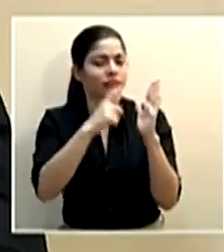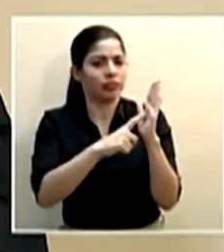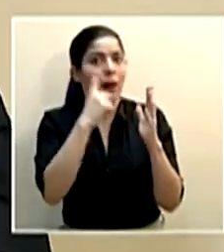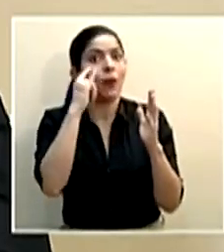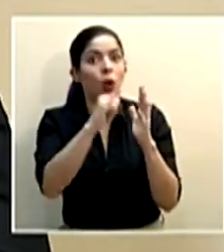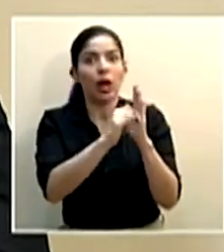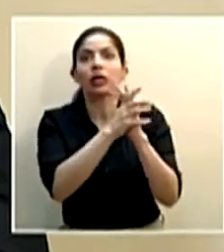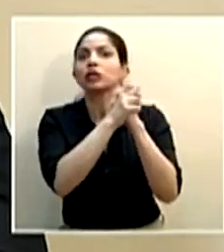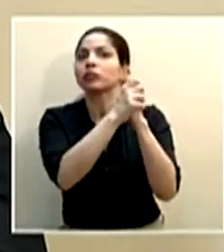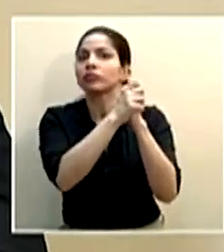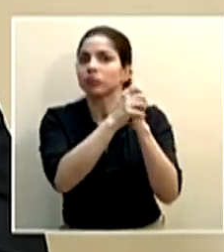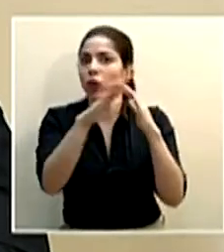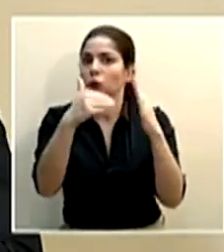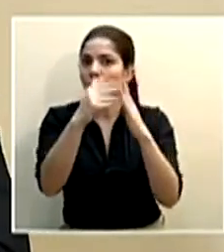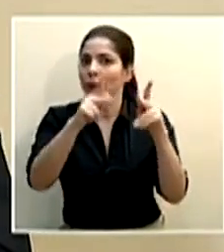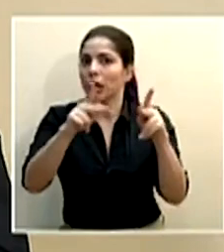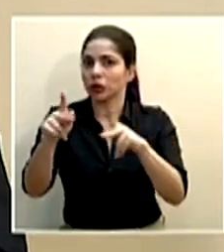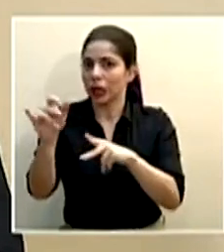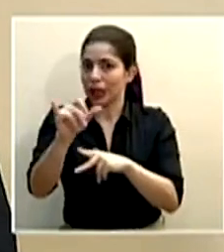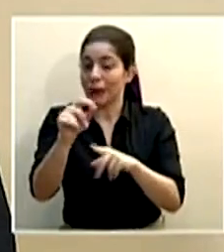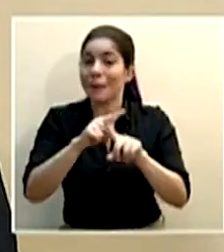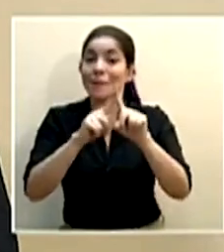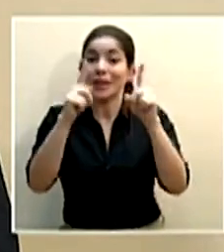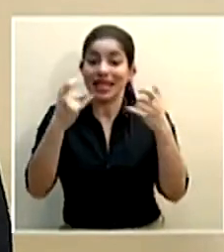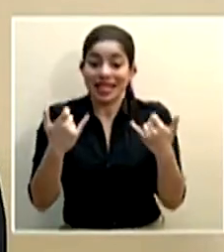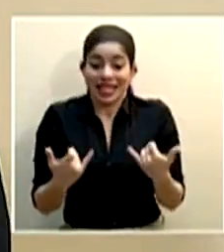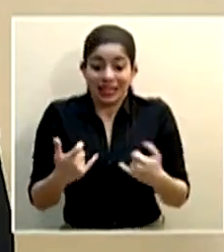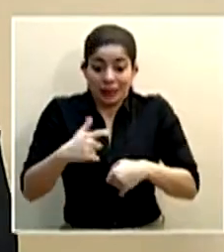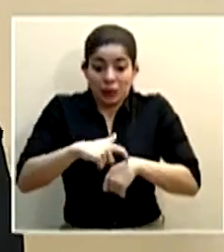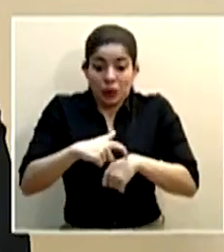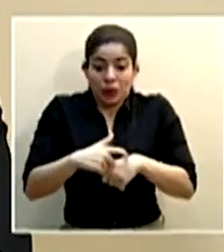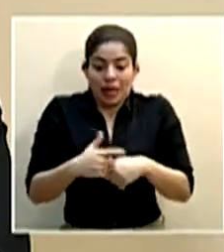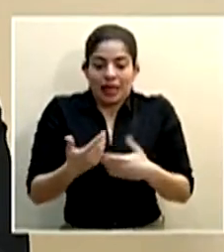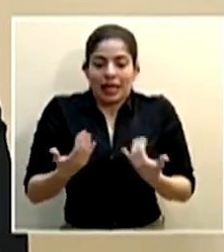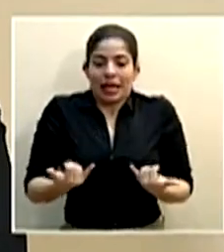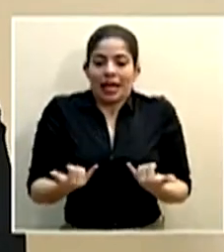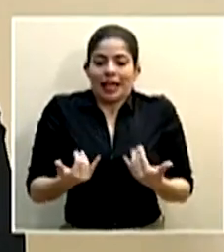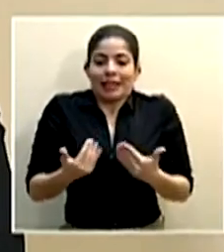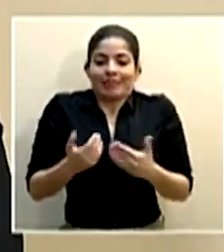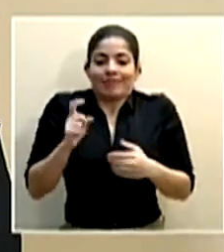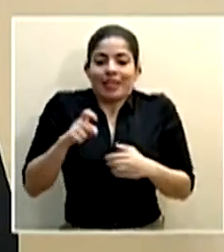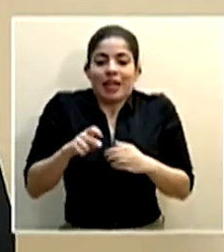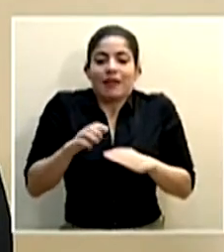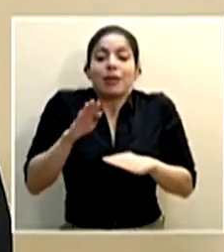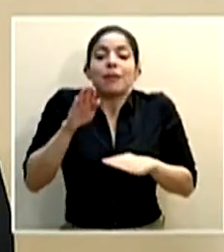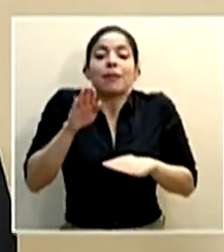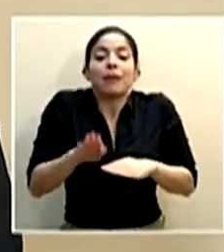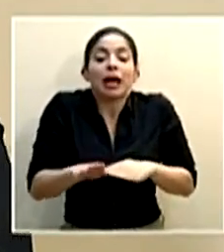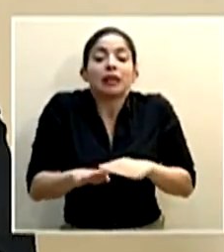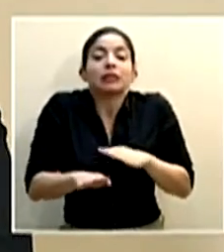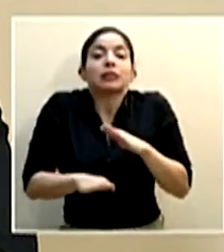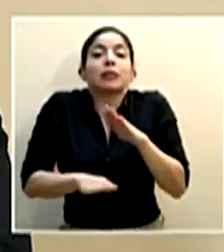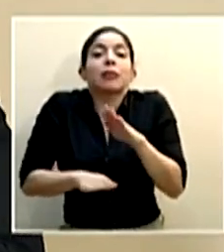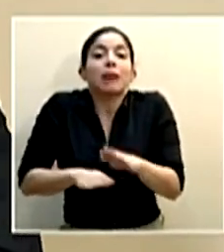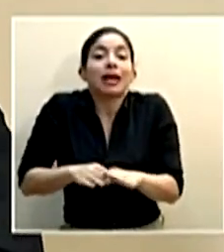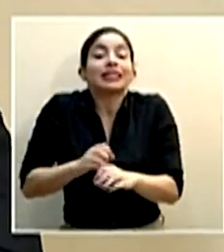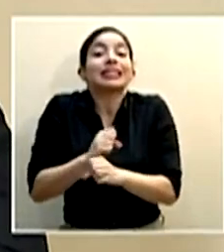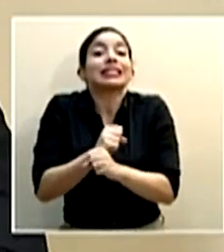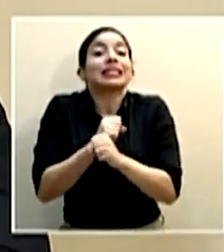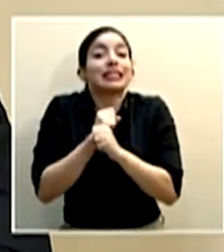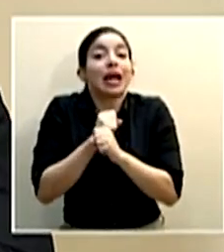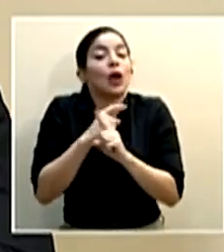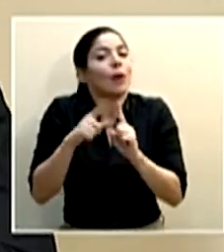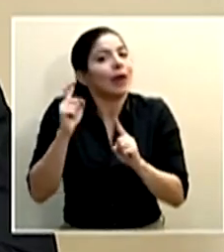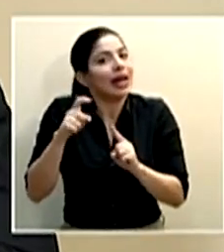hemos felicitado también a la población. No obstante, en este punto tenemos que dar pasos seguros, pero pasos adelante.